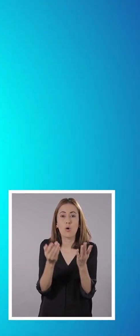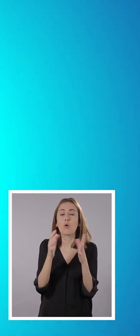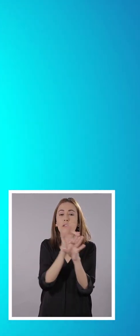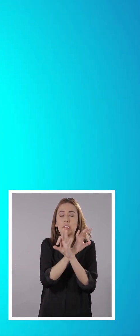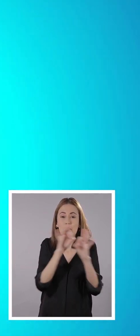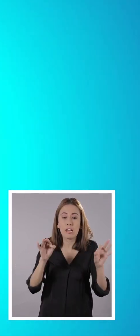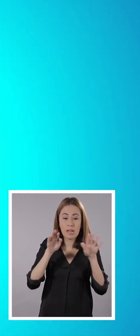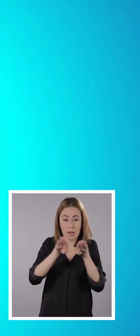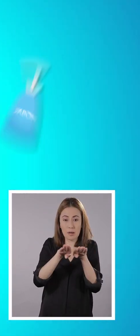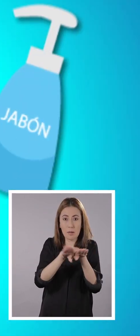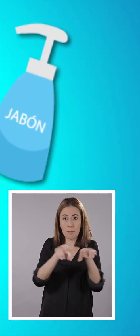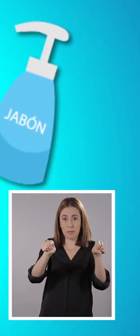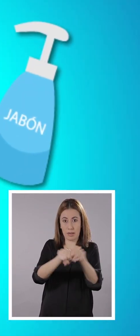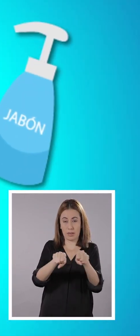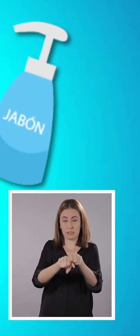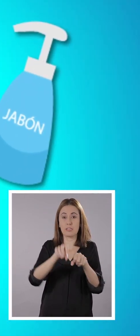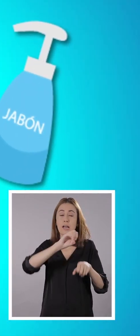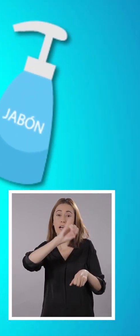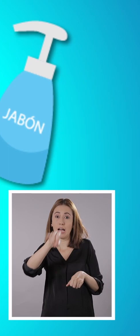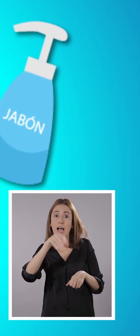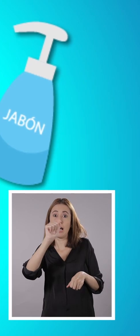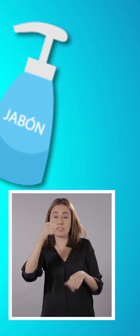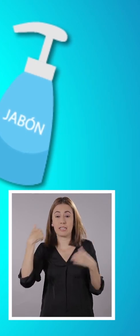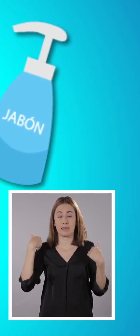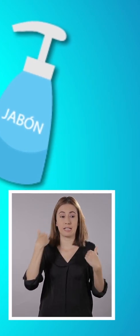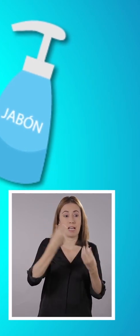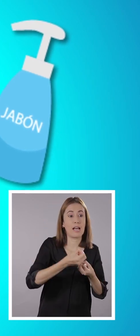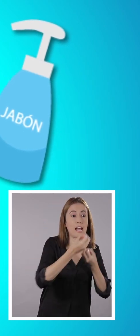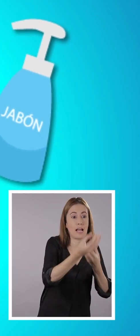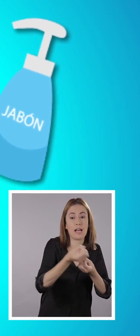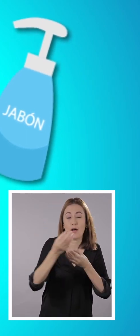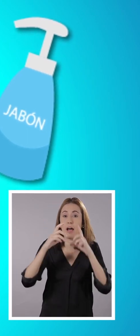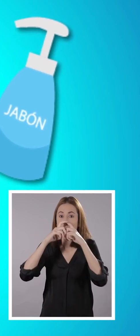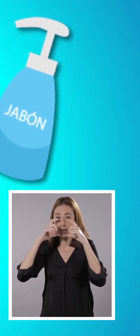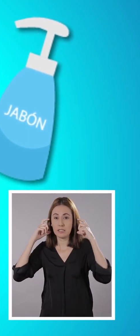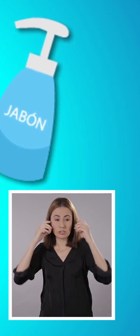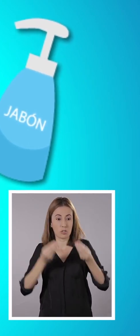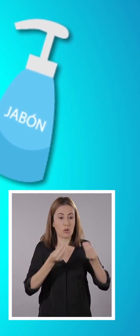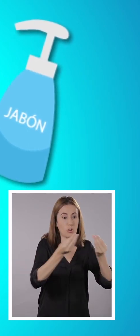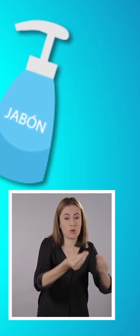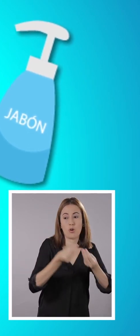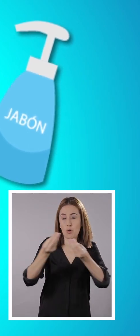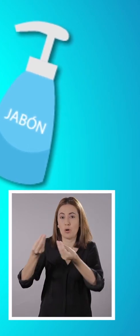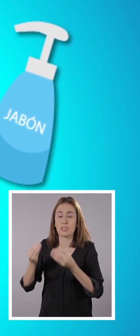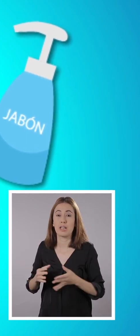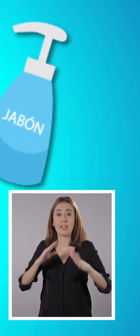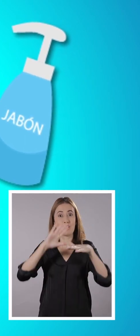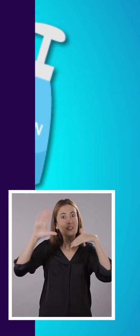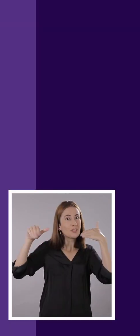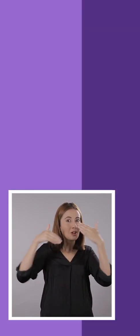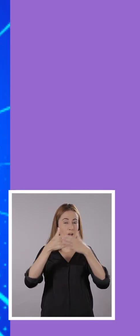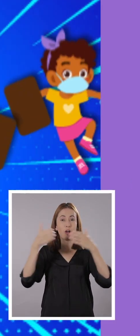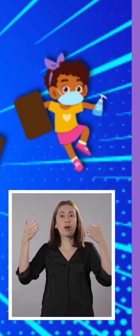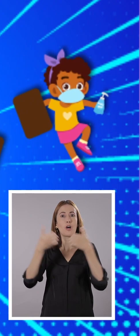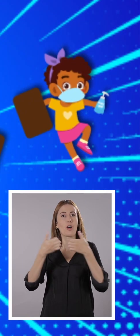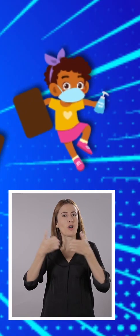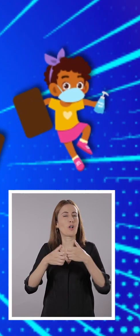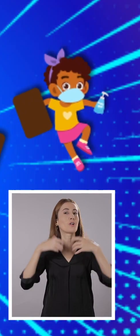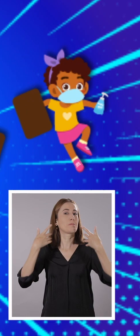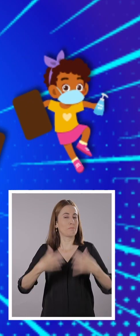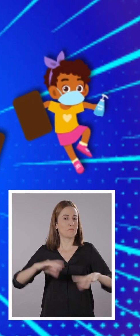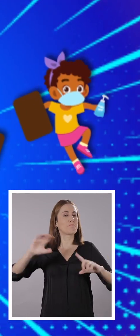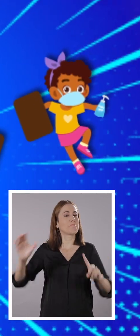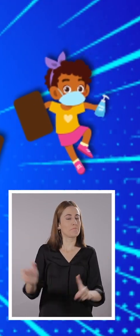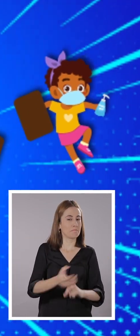Liliana les compartió de su jabón y Jacinta les dio una mascarilla a cada uno. Así, como un